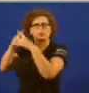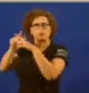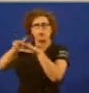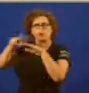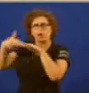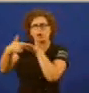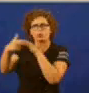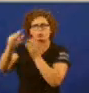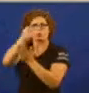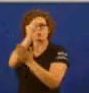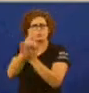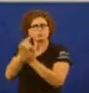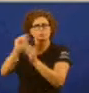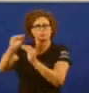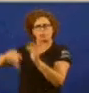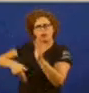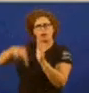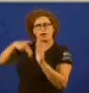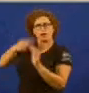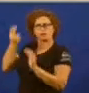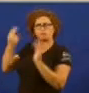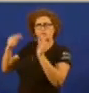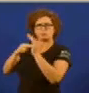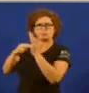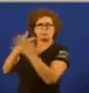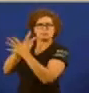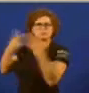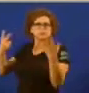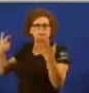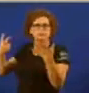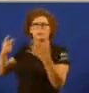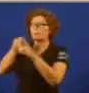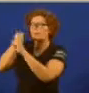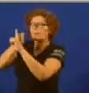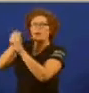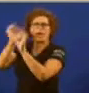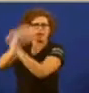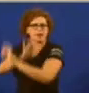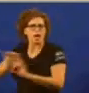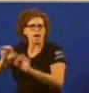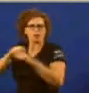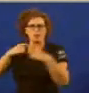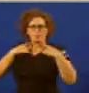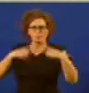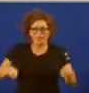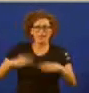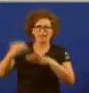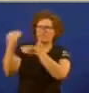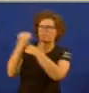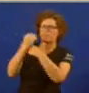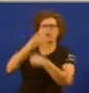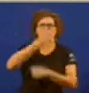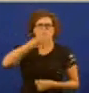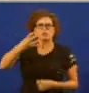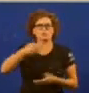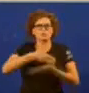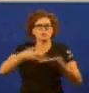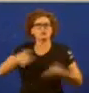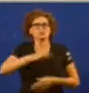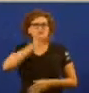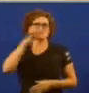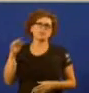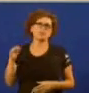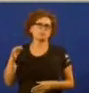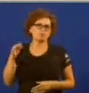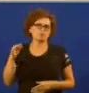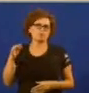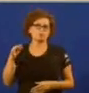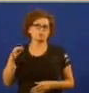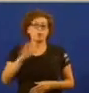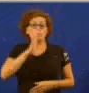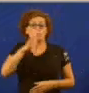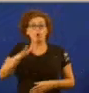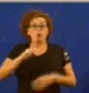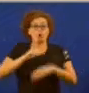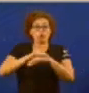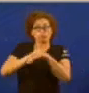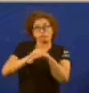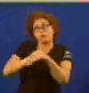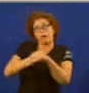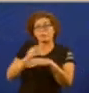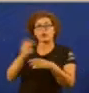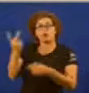que vos dese retrato de esa imase real que a vos te lo deixa no espello empezou como